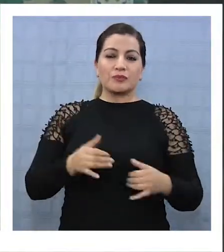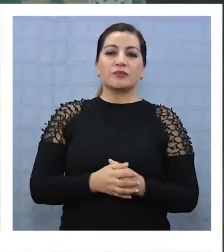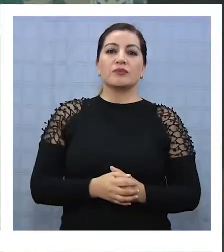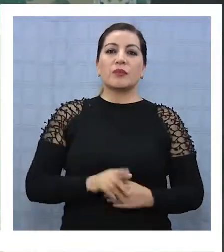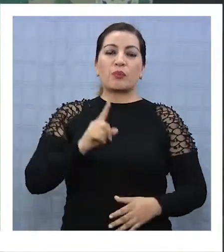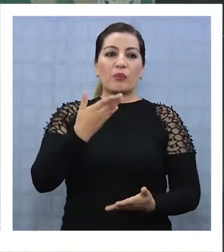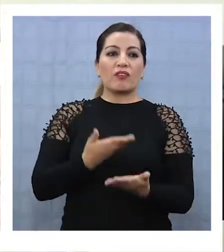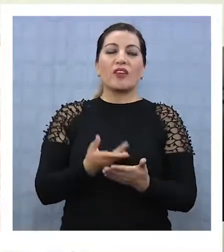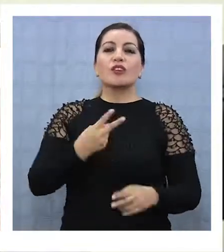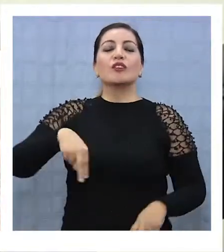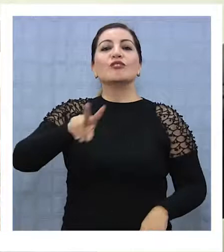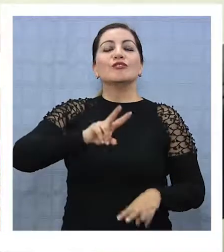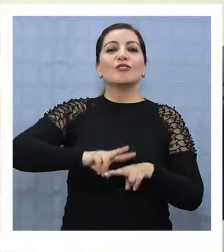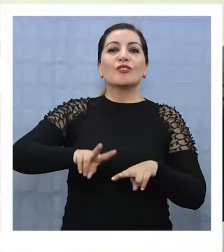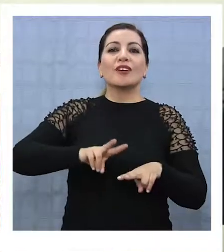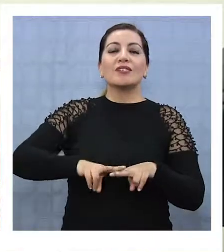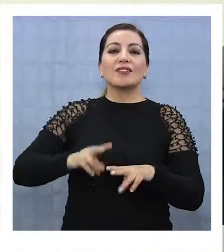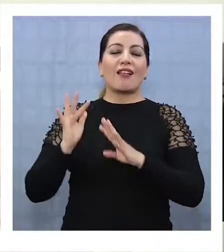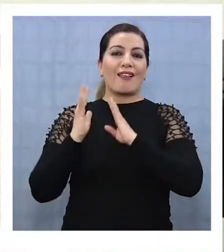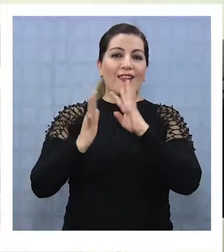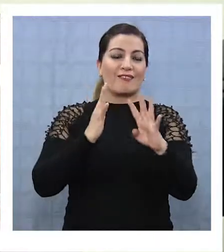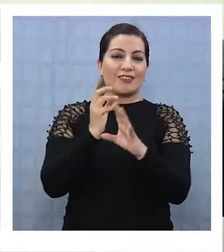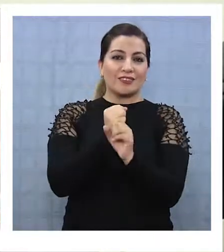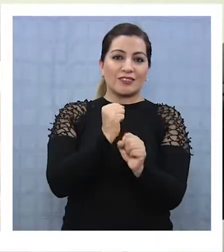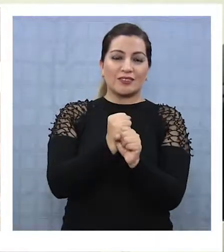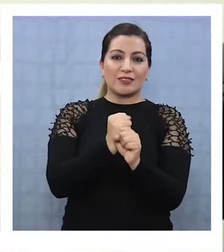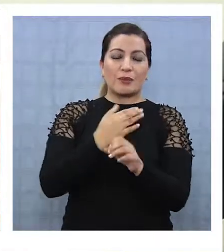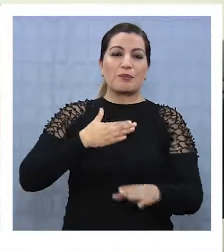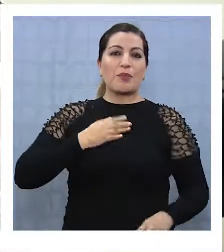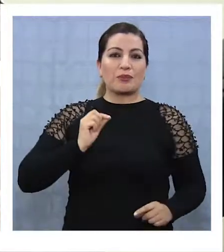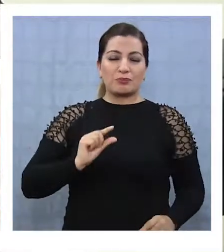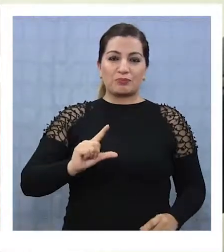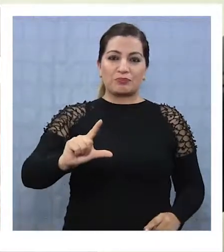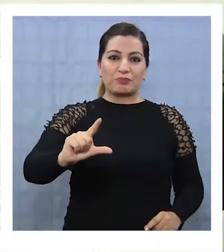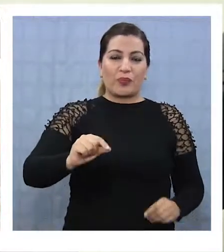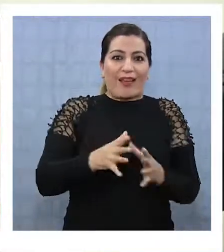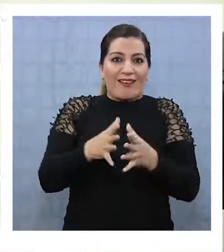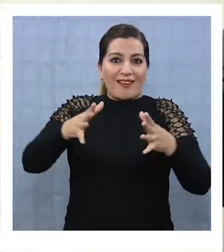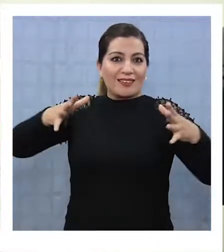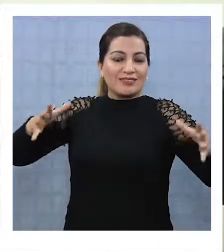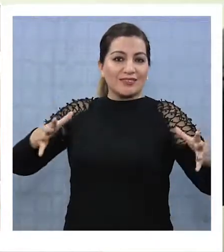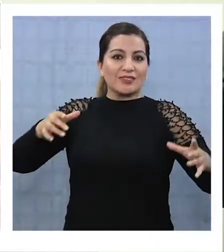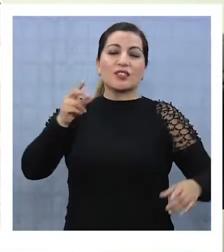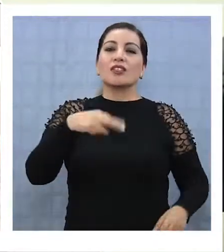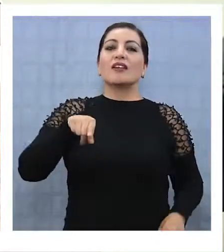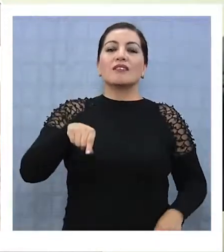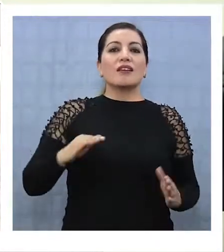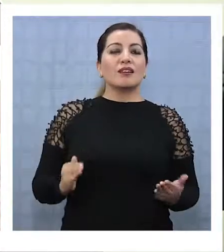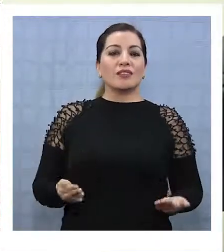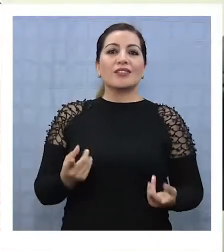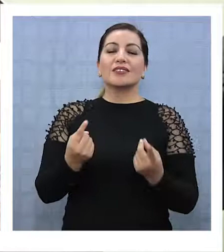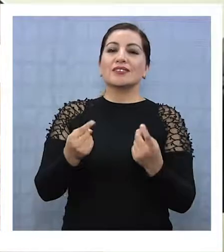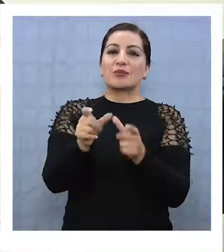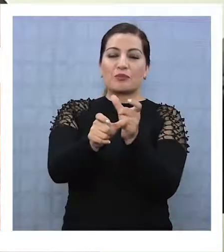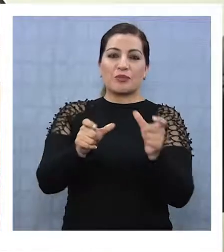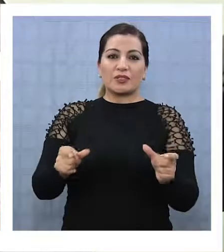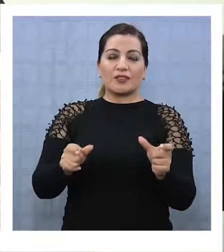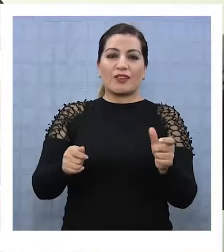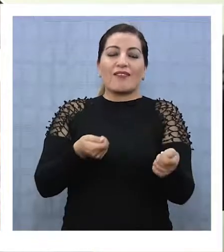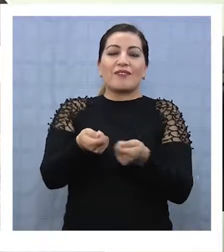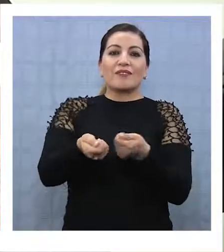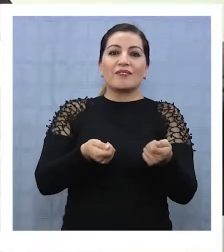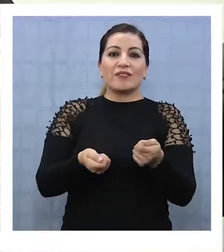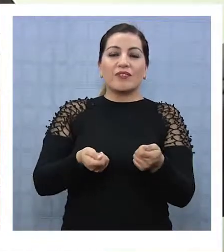Es la primera vez que nosotros estamos asistiendo a una esfera laboral ya que nuestro emprendimiento se ha crecido, entonces en este momento necesitamos gente de